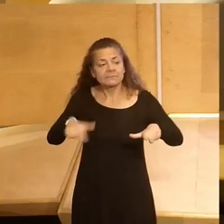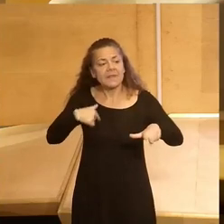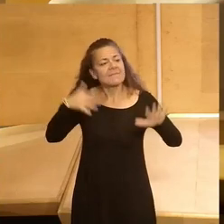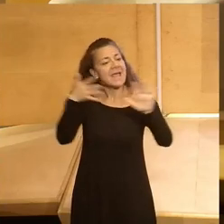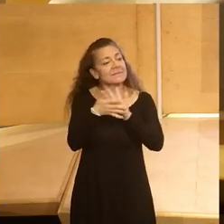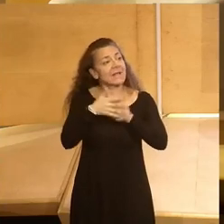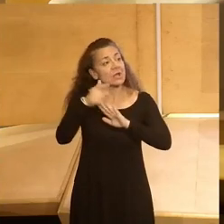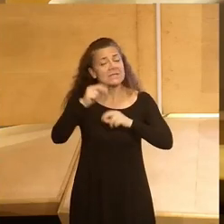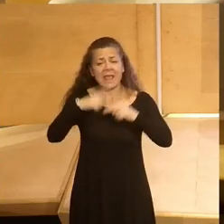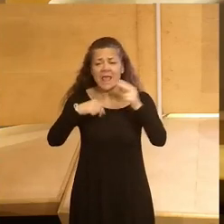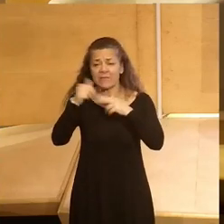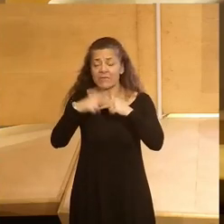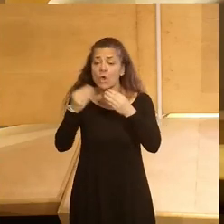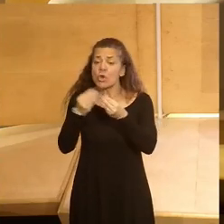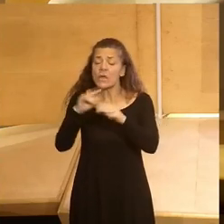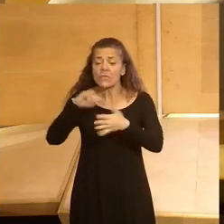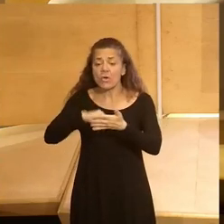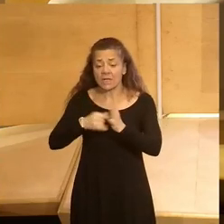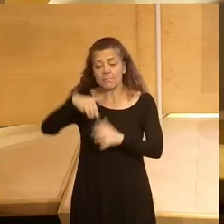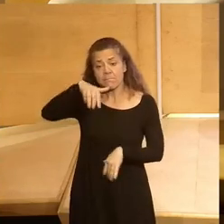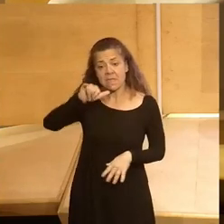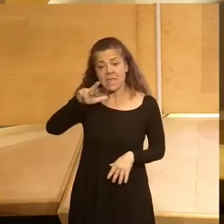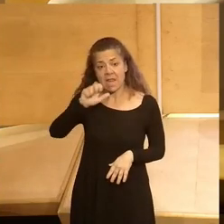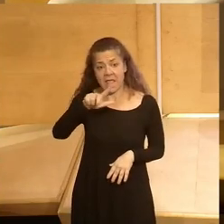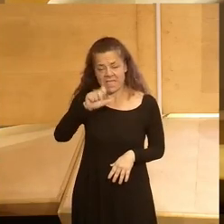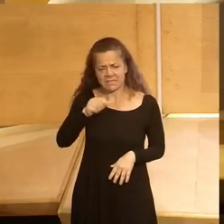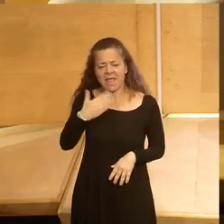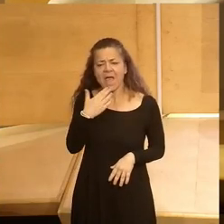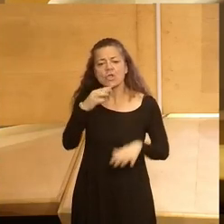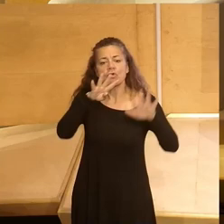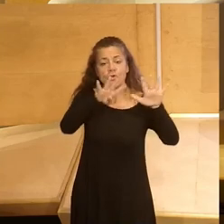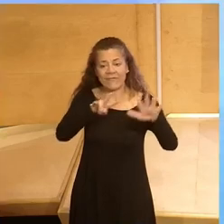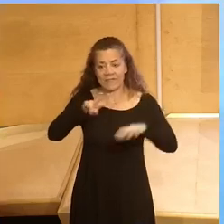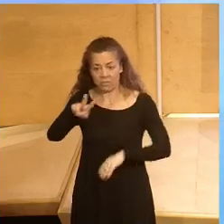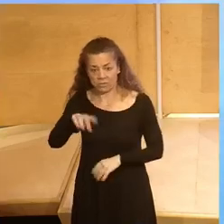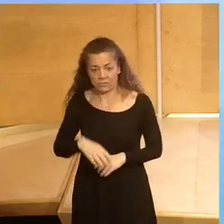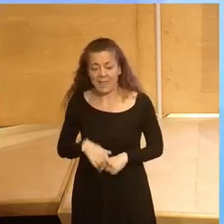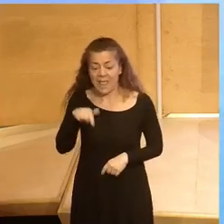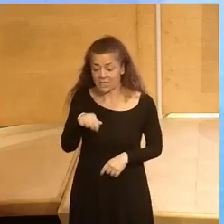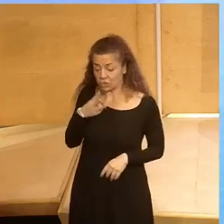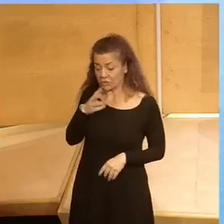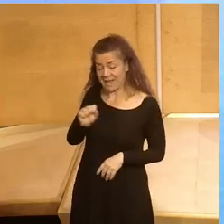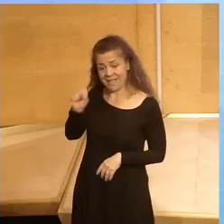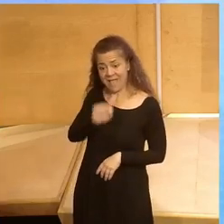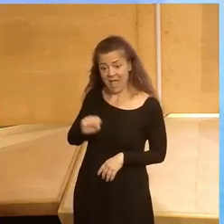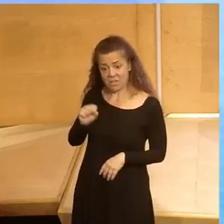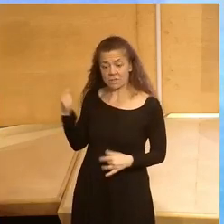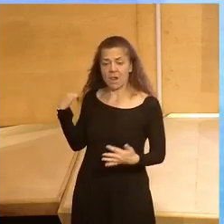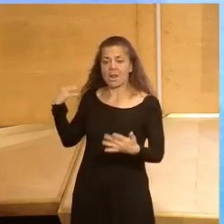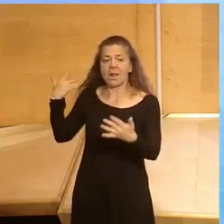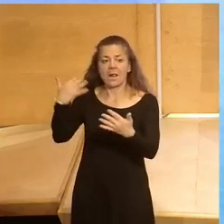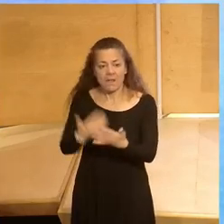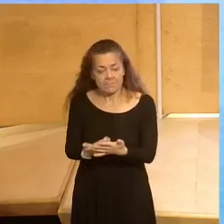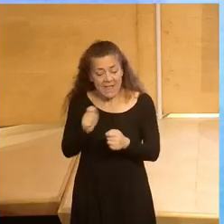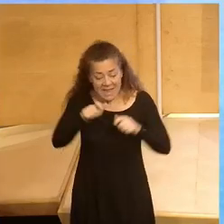contaros que este edificio lo construyó el arquitecto Enric Miralles en el año 92 y que en estos 30 años de trayectoria